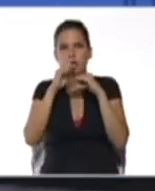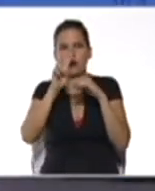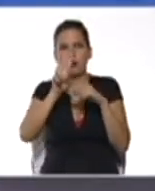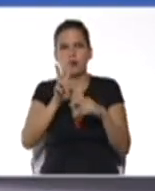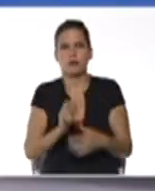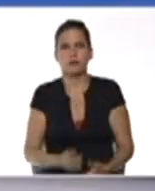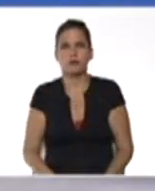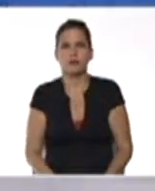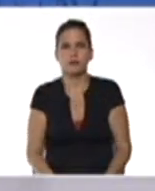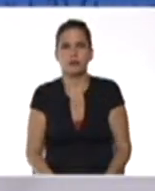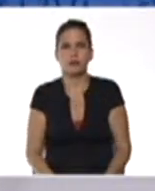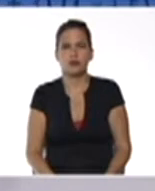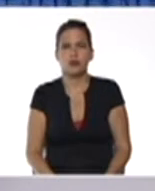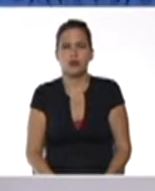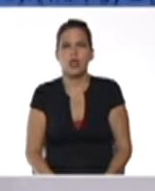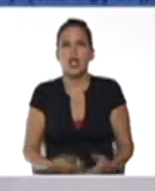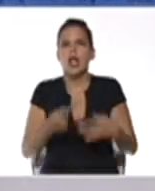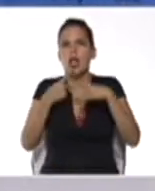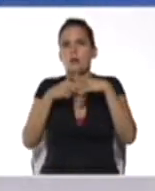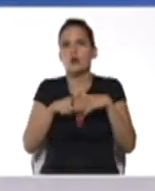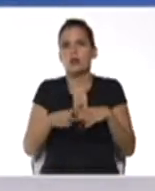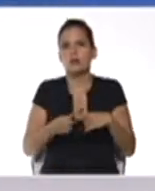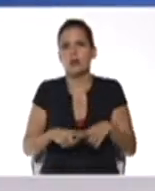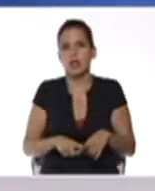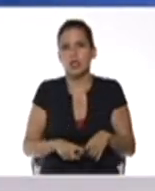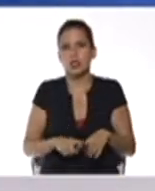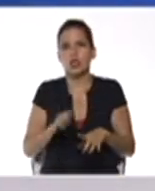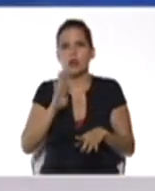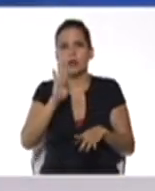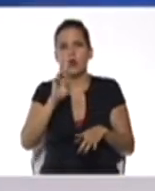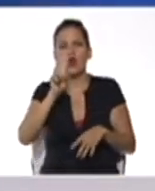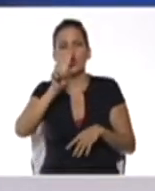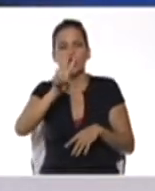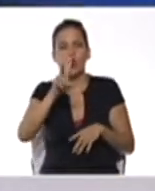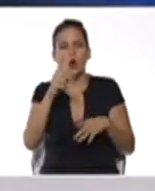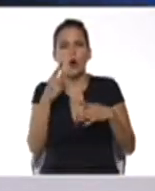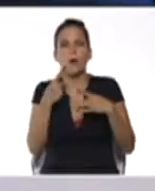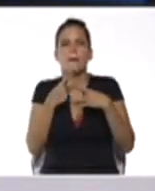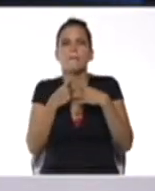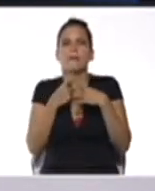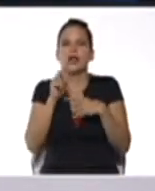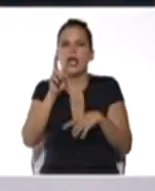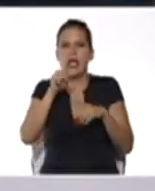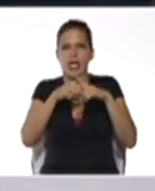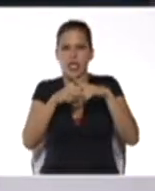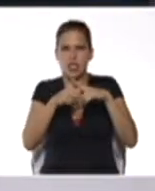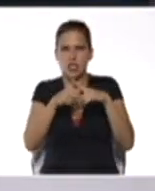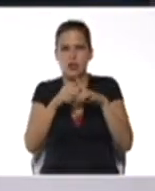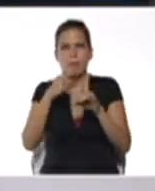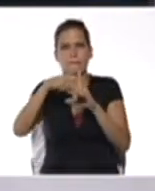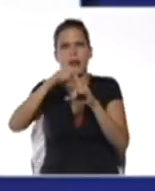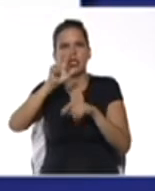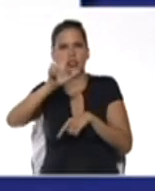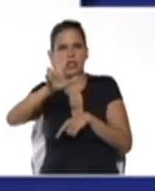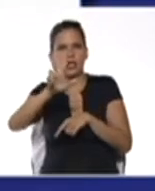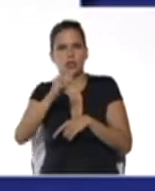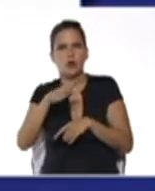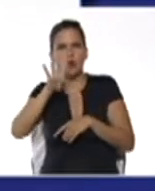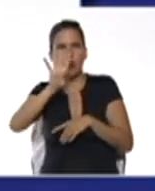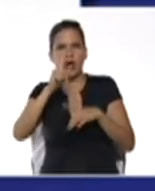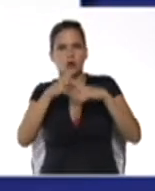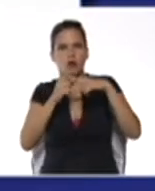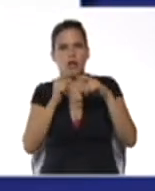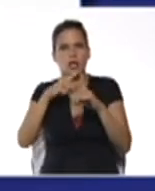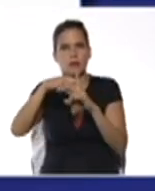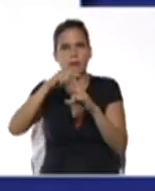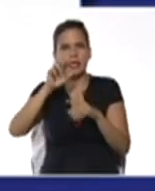la multiplicación del binomio 2 por x más 3, por el binomio 4 por x más 5, es igual a